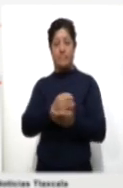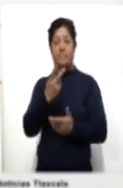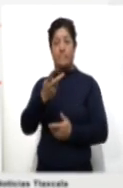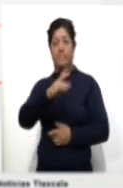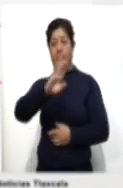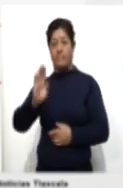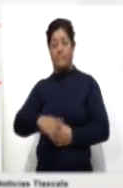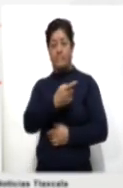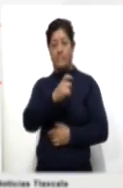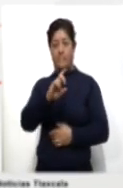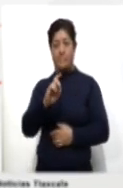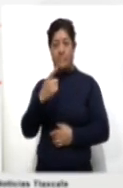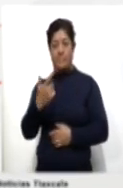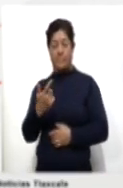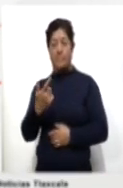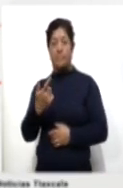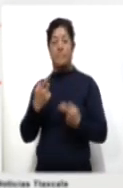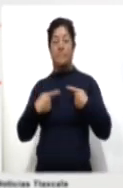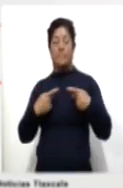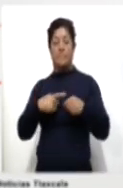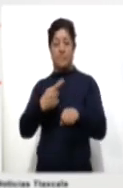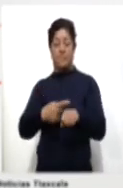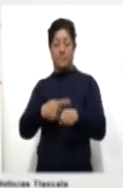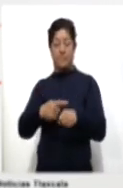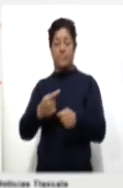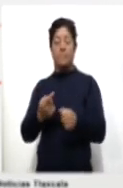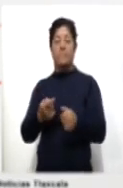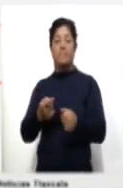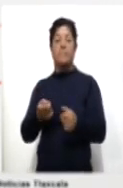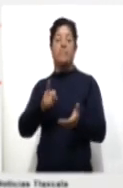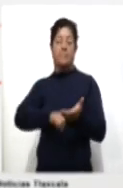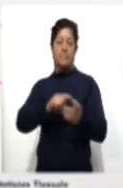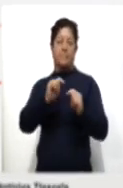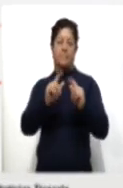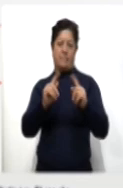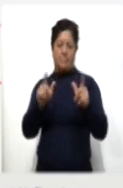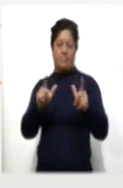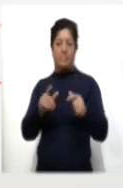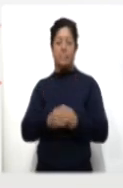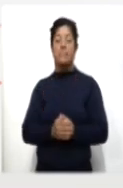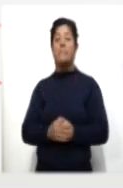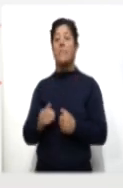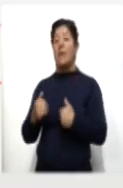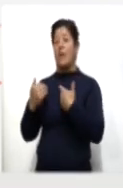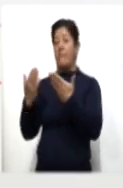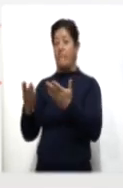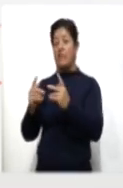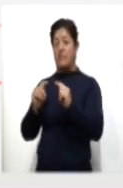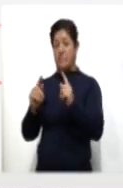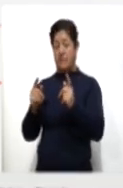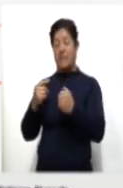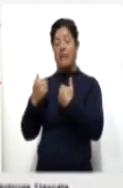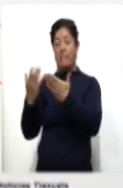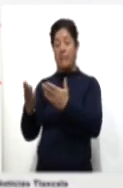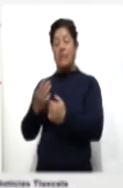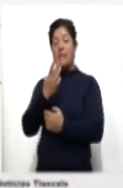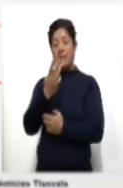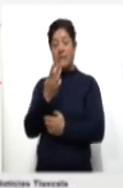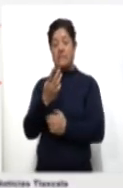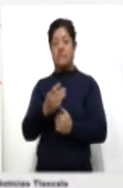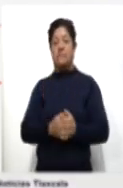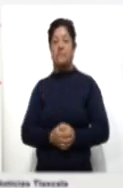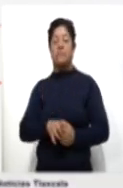fallecimientos y 137 casos positivos de COVID-19 de tlaxcaltecas identificados en el Estado y 13 en otras